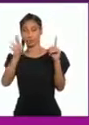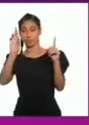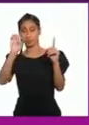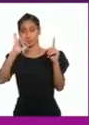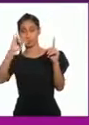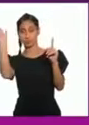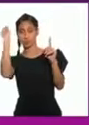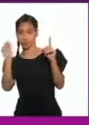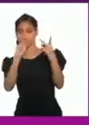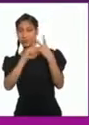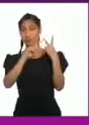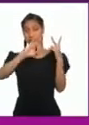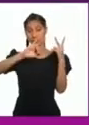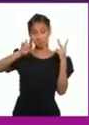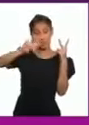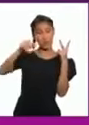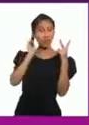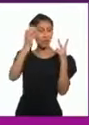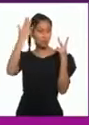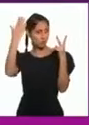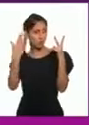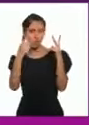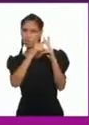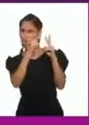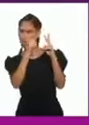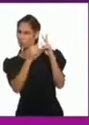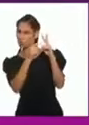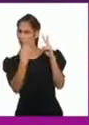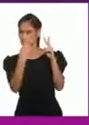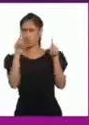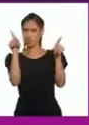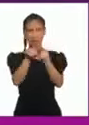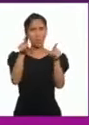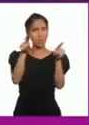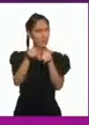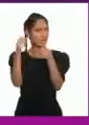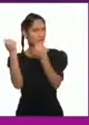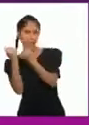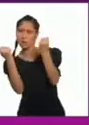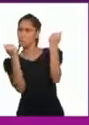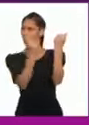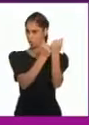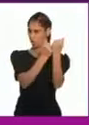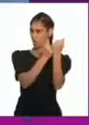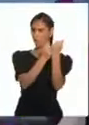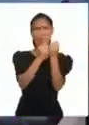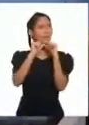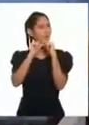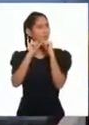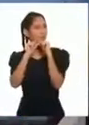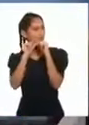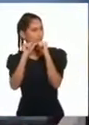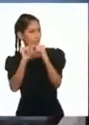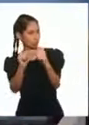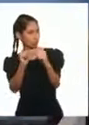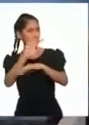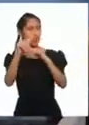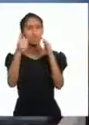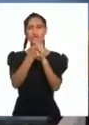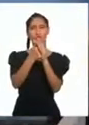por ejemplo, aportaron de igual manera preservando nuestras expresiones